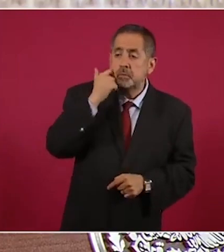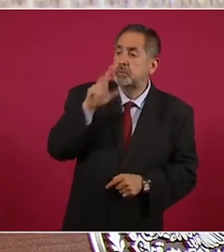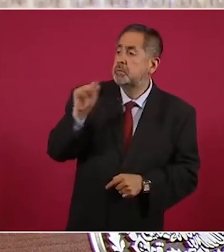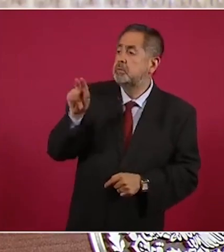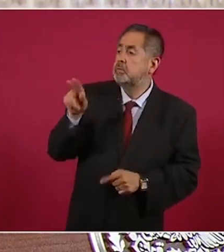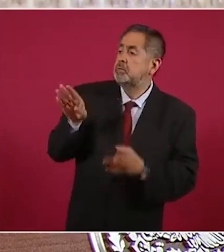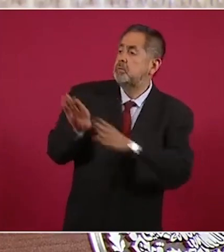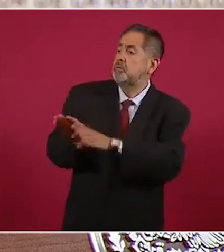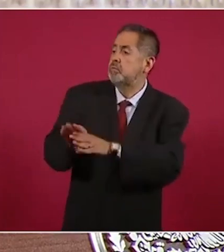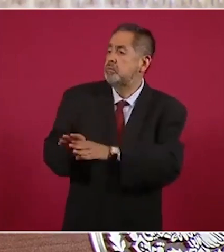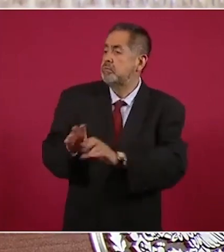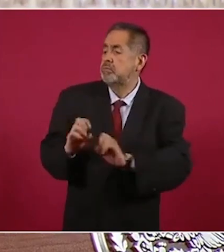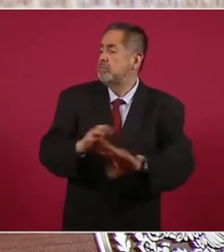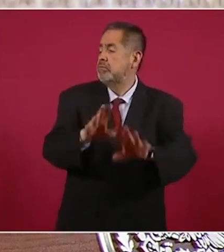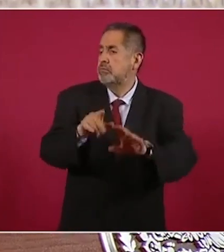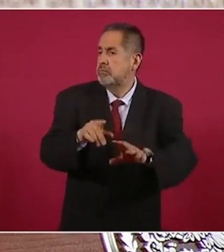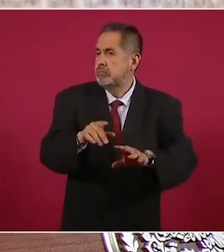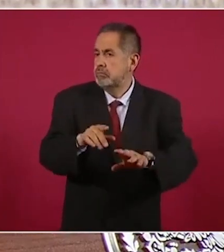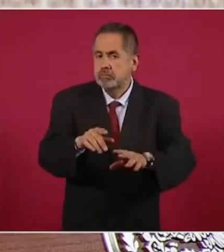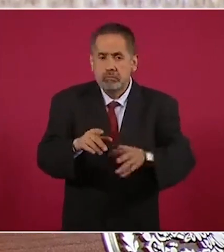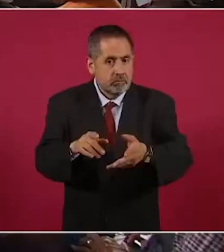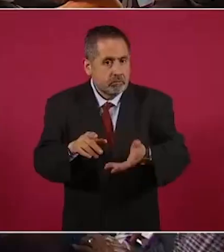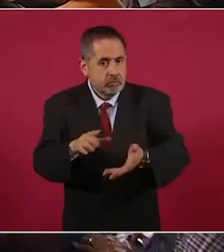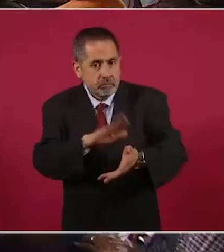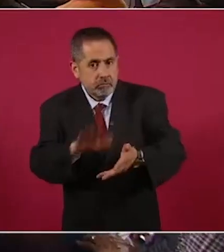O sea, lo explicaba ayer,